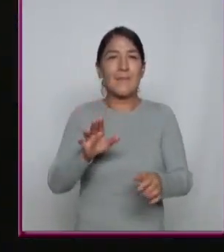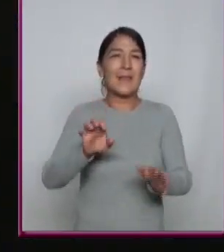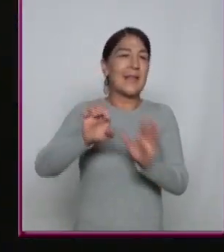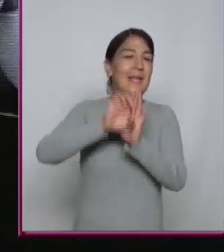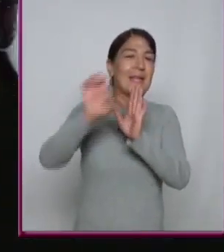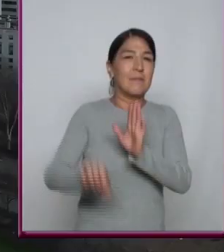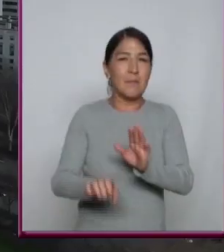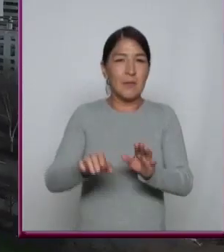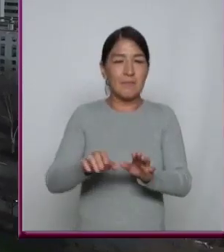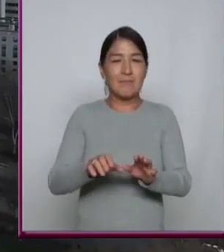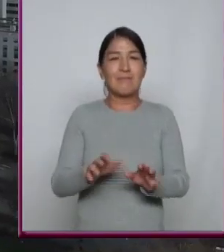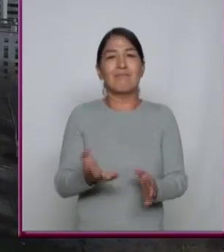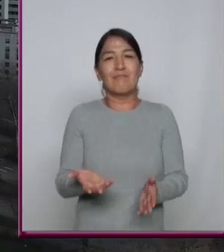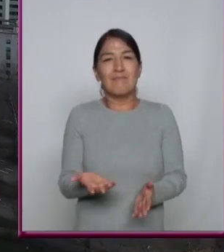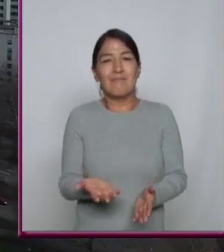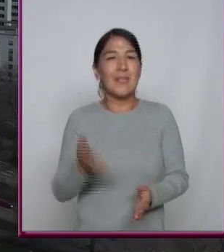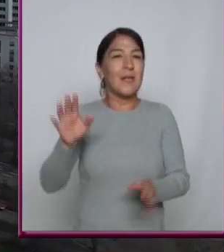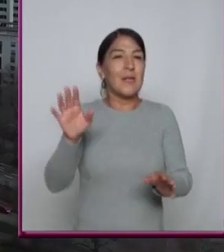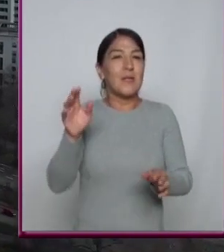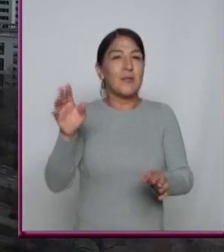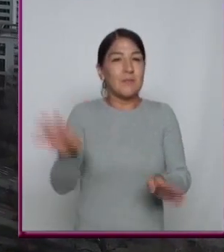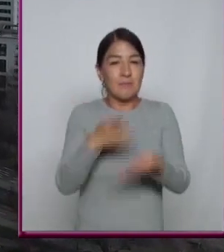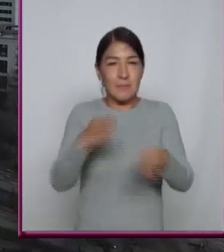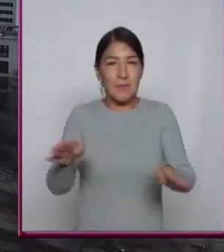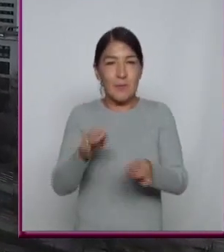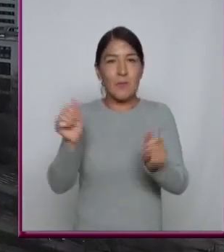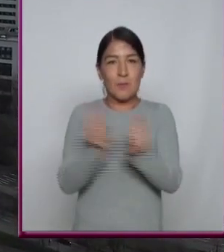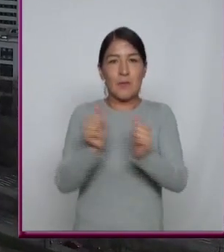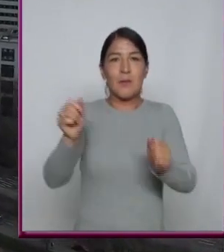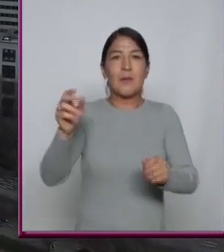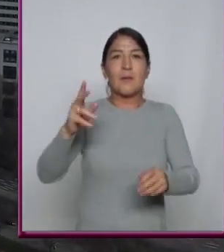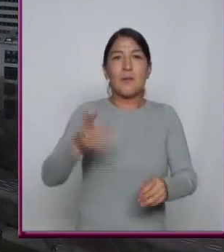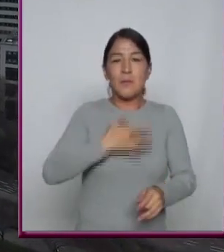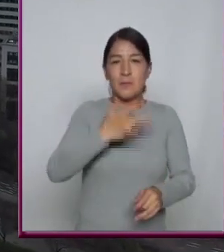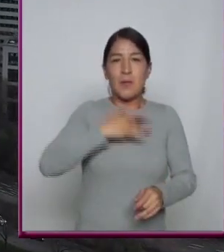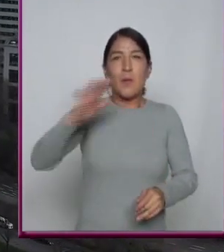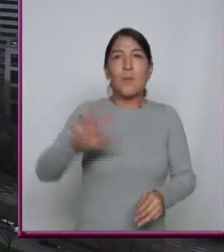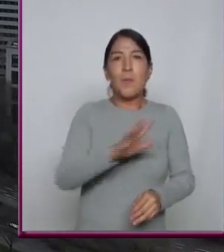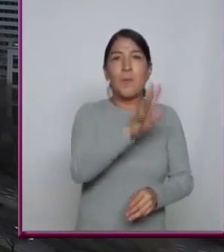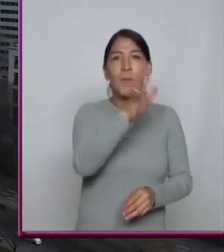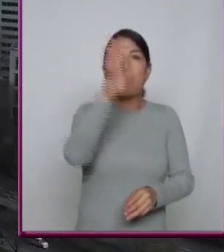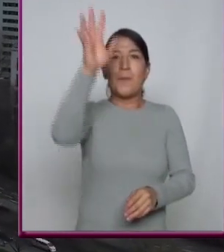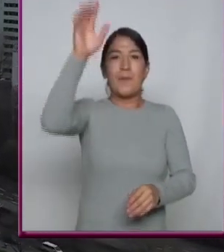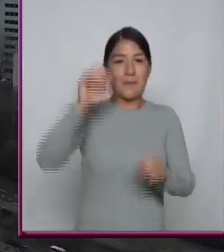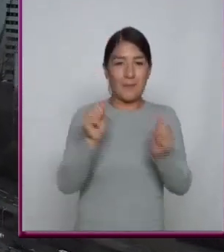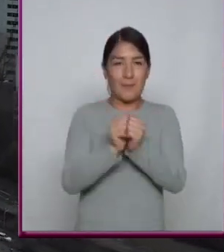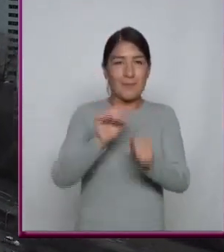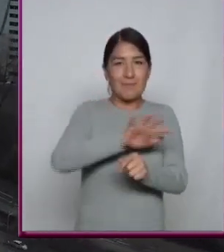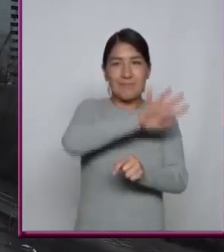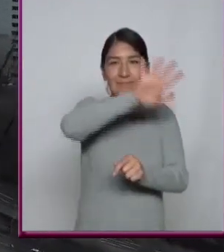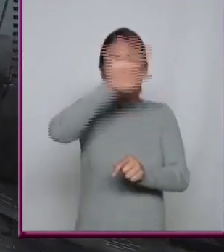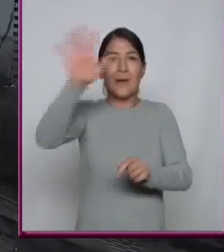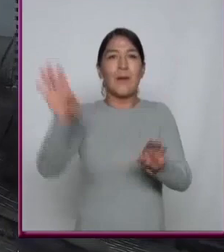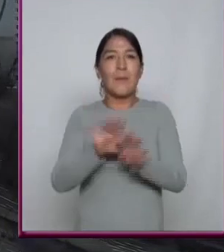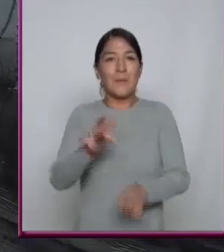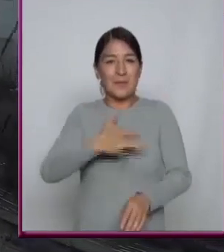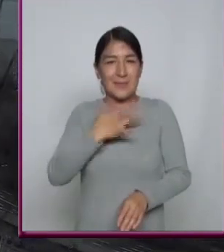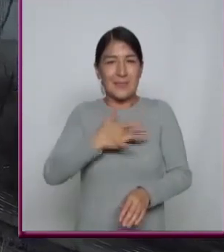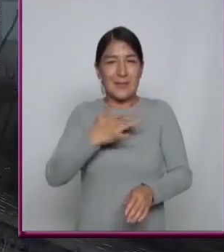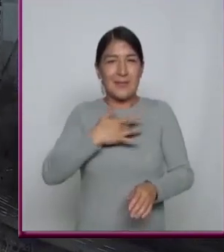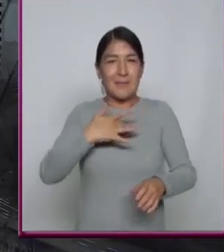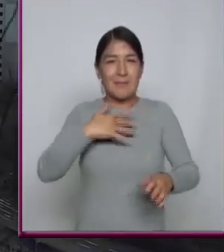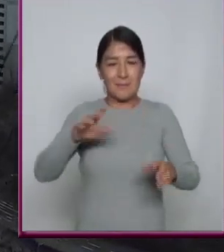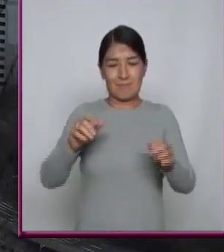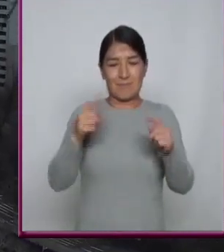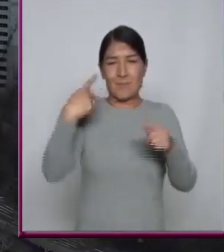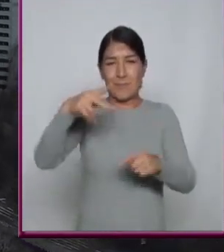por ejemplo Es decir, el sonido viaja por el aire, o por otros medios, porque en realidad se trata de una perturbación en